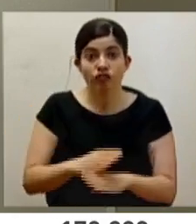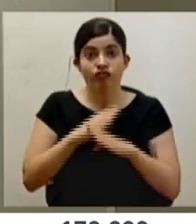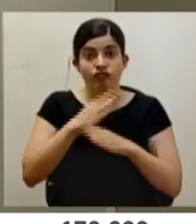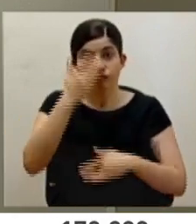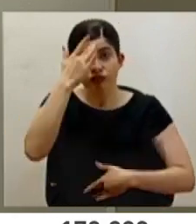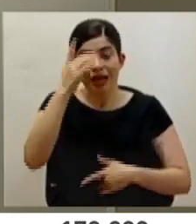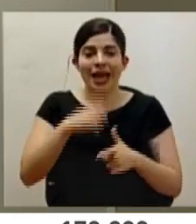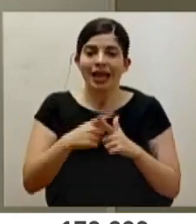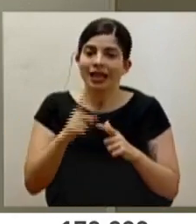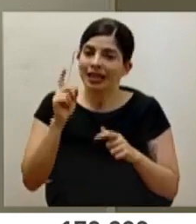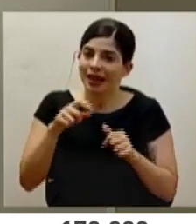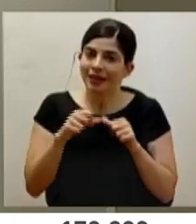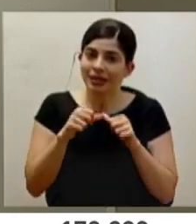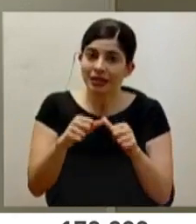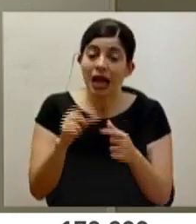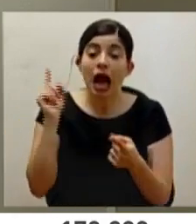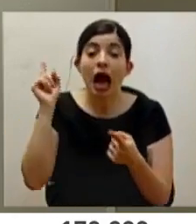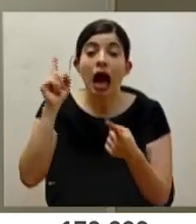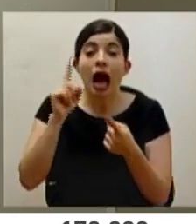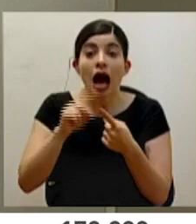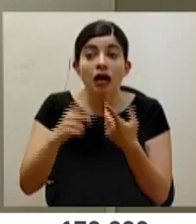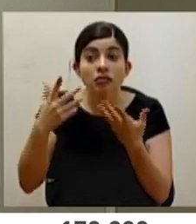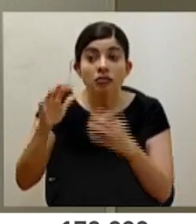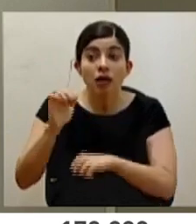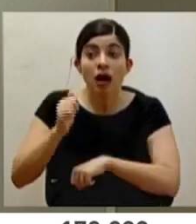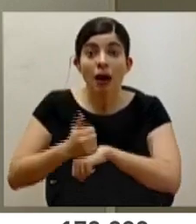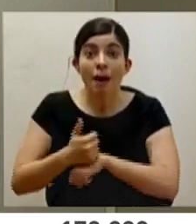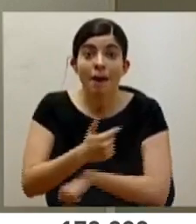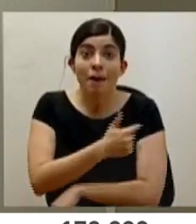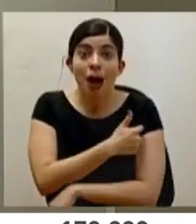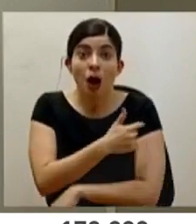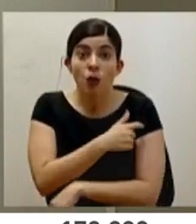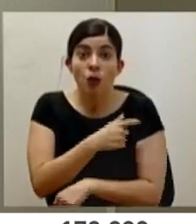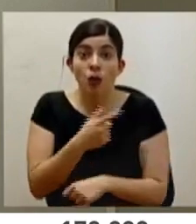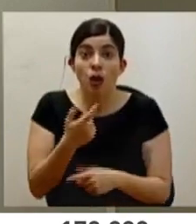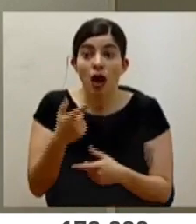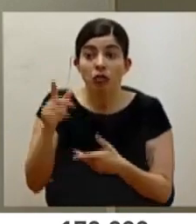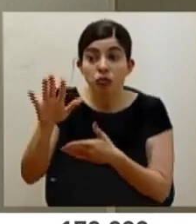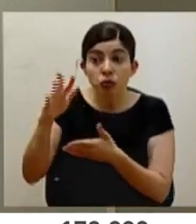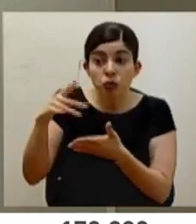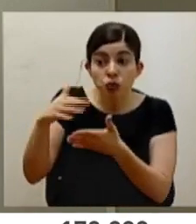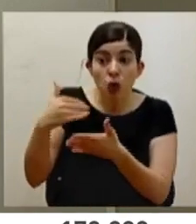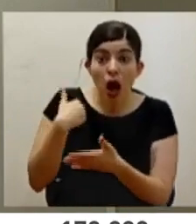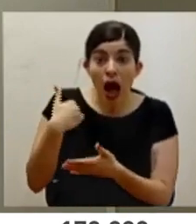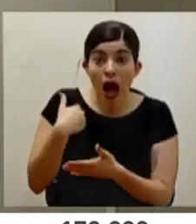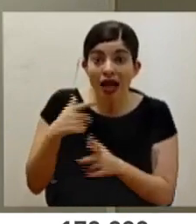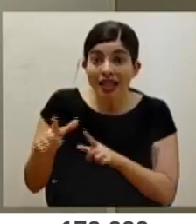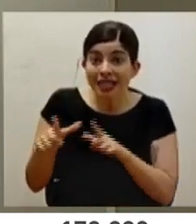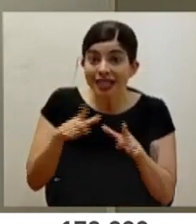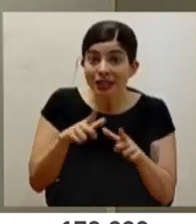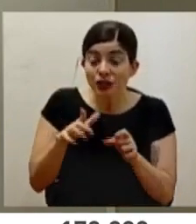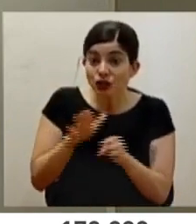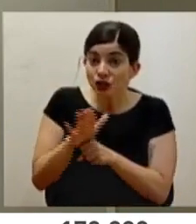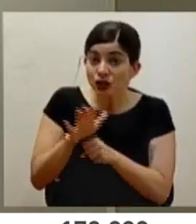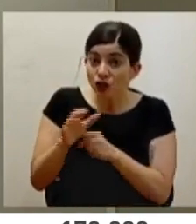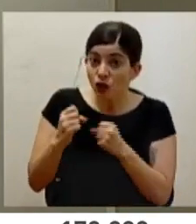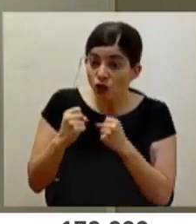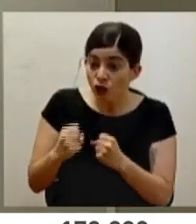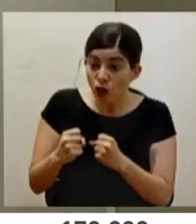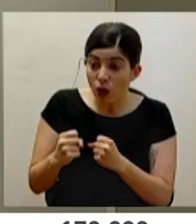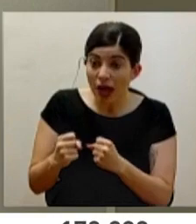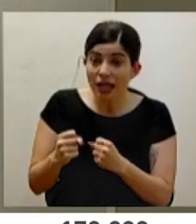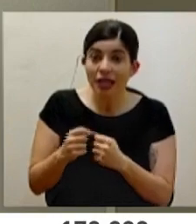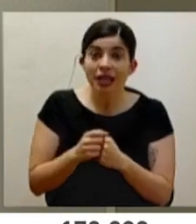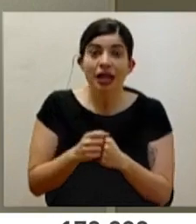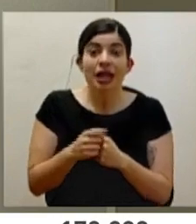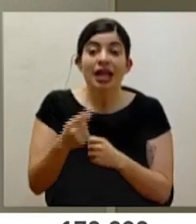eso, pues, mantendremos, a menos de que ya exista una vacuna, que desde su concepción o que haya estudios ajustados, suficientemente fuertes, estadísticamente